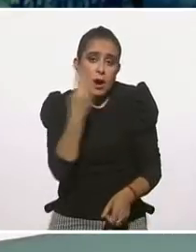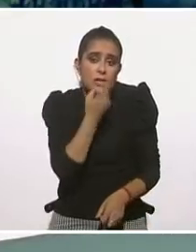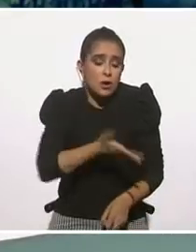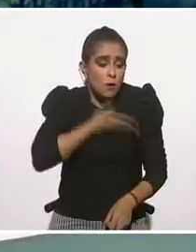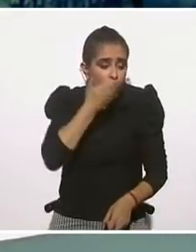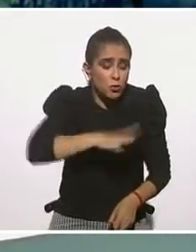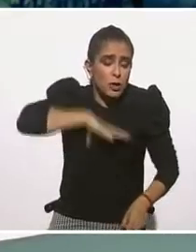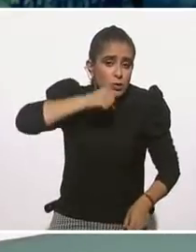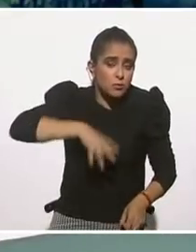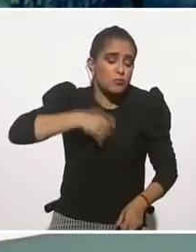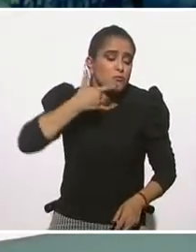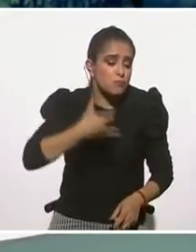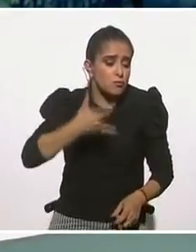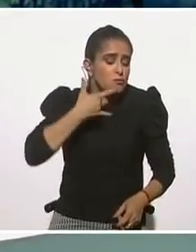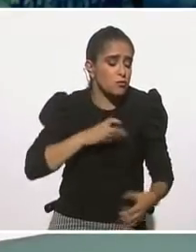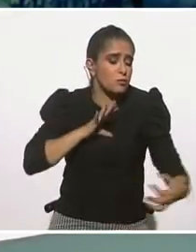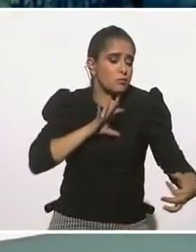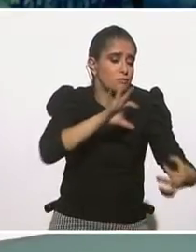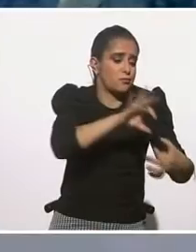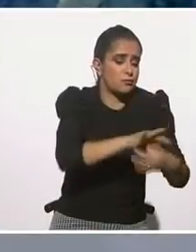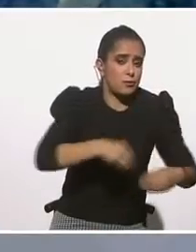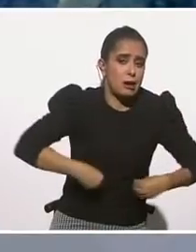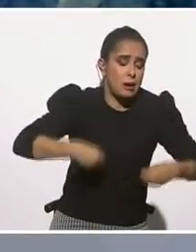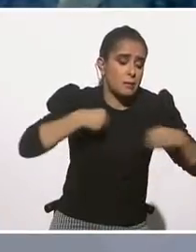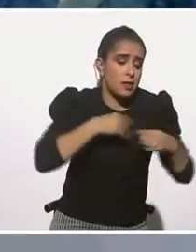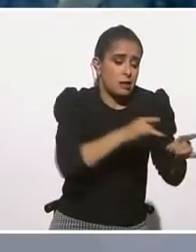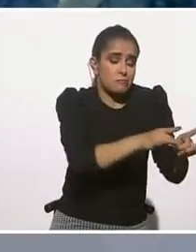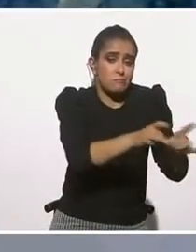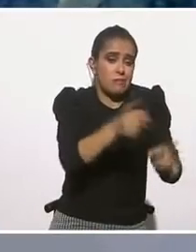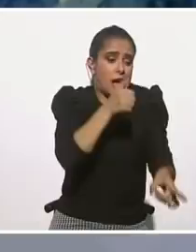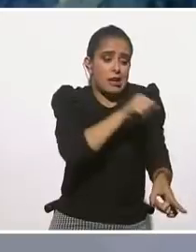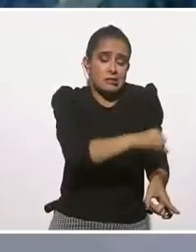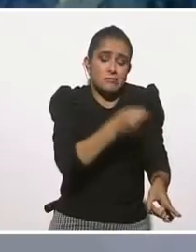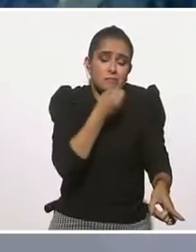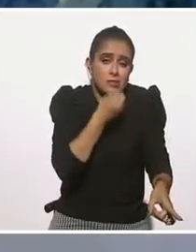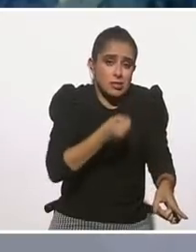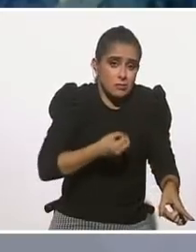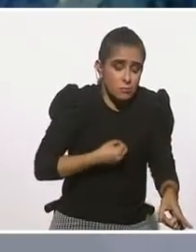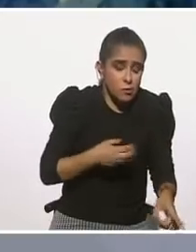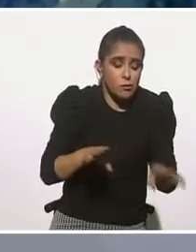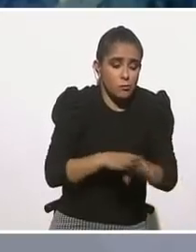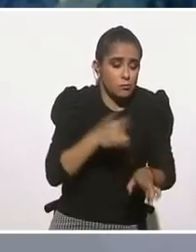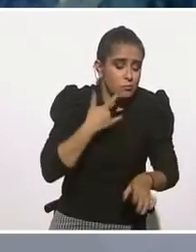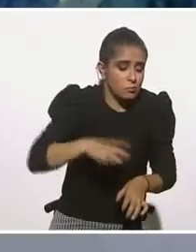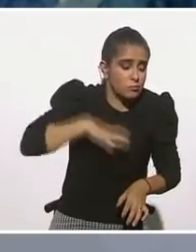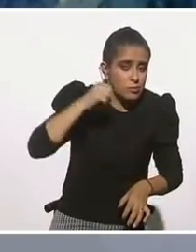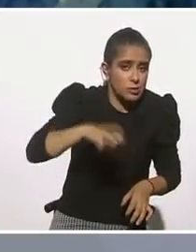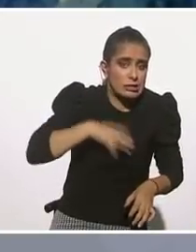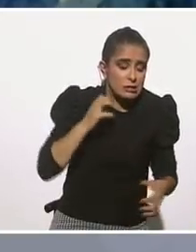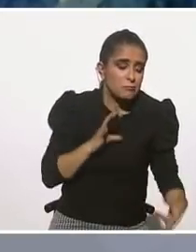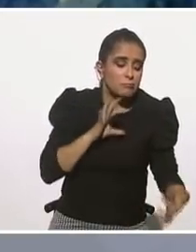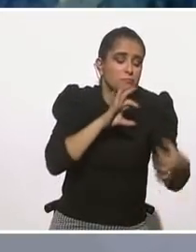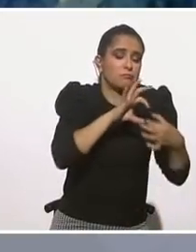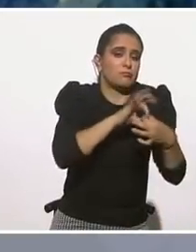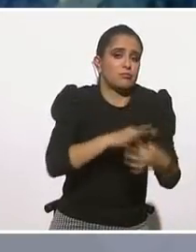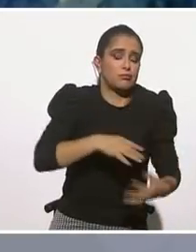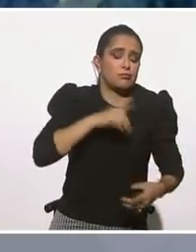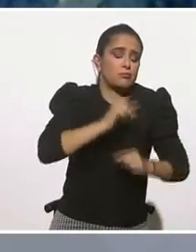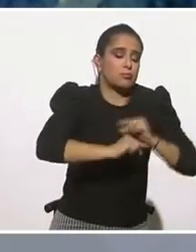holocausto, ¿no? O sea, y es el padre de la, considerado el padre de alguna manera de la resiliencia.